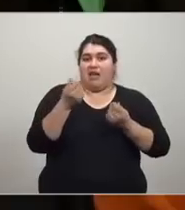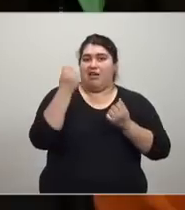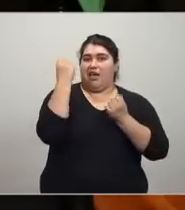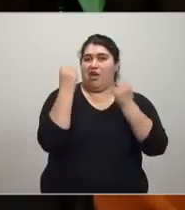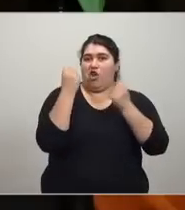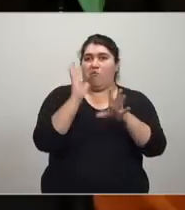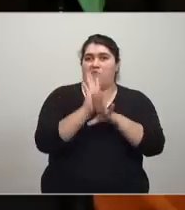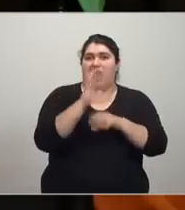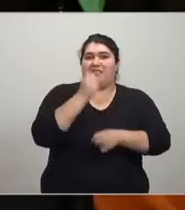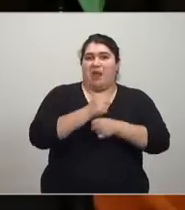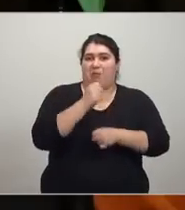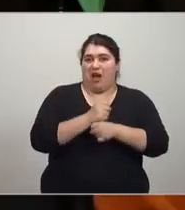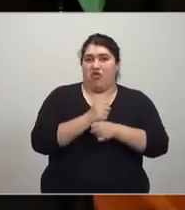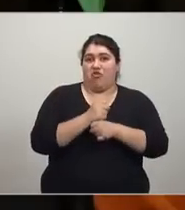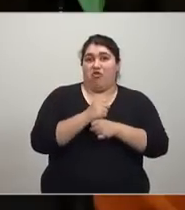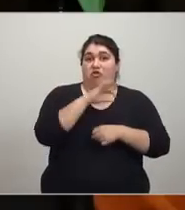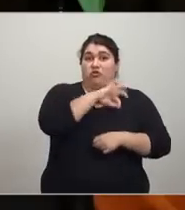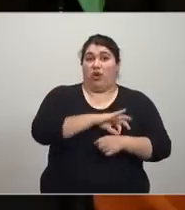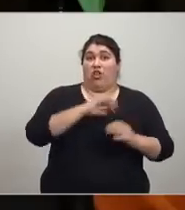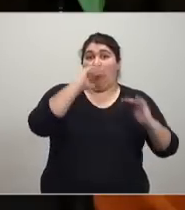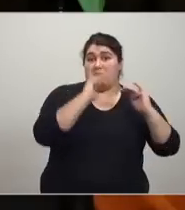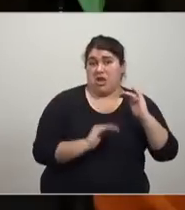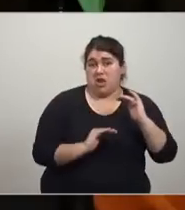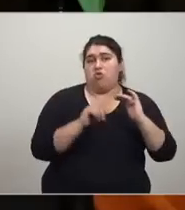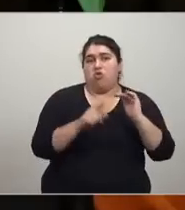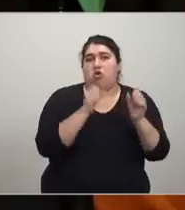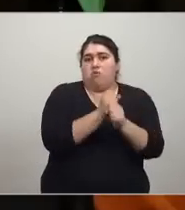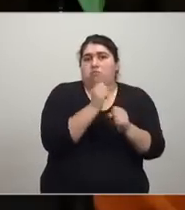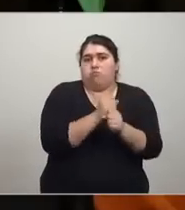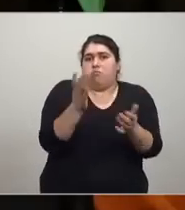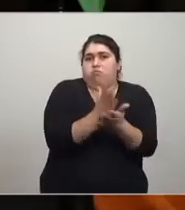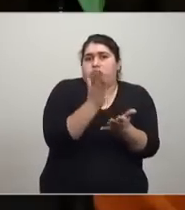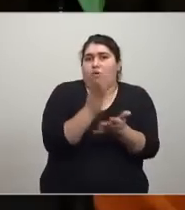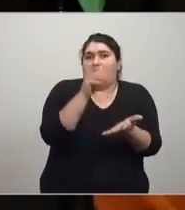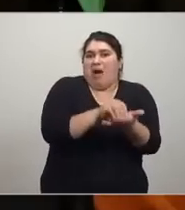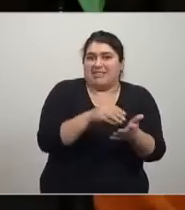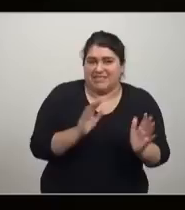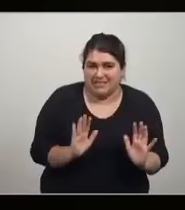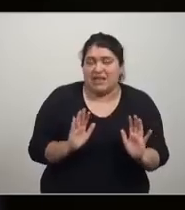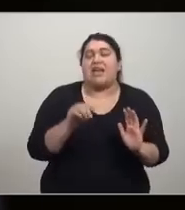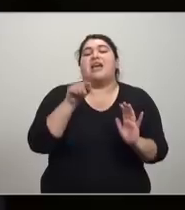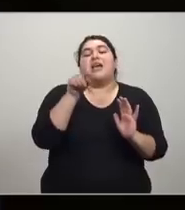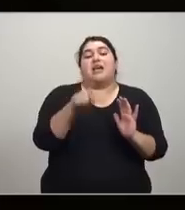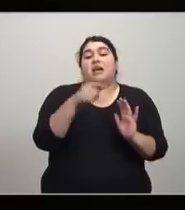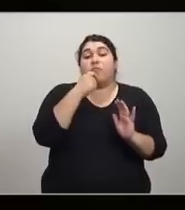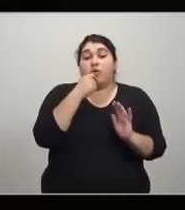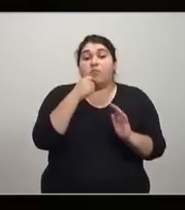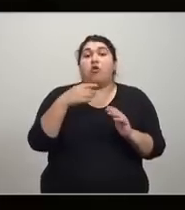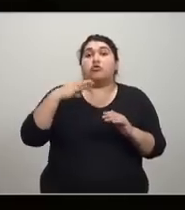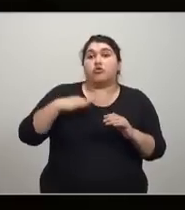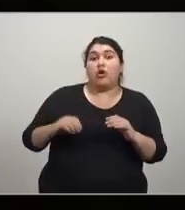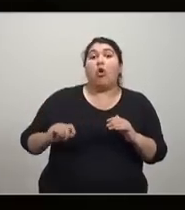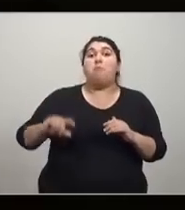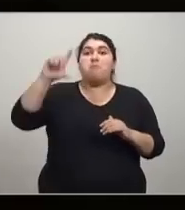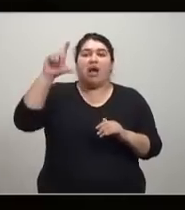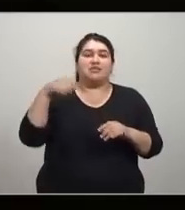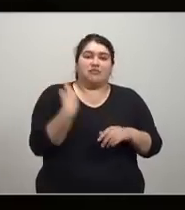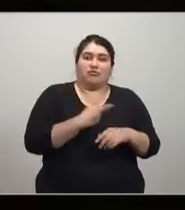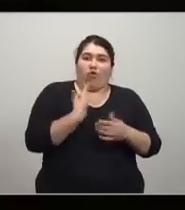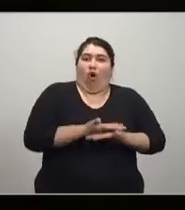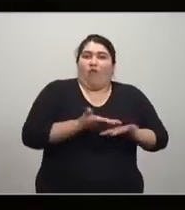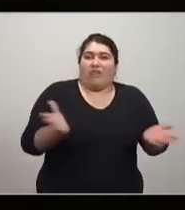trabajo, más demandan y las personas, los ciudadanos, los consumidores, ofrecemos. Mientras más alto el salario, ofrecemos.